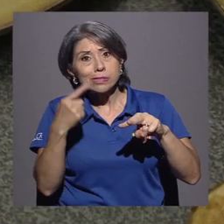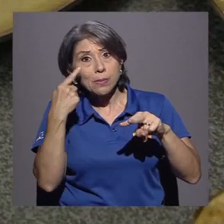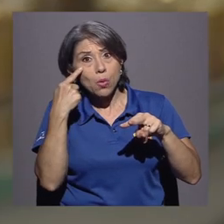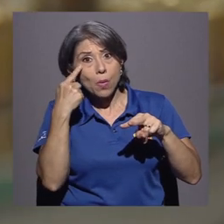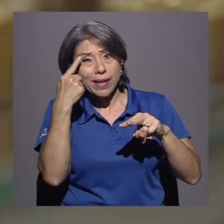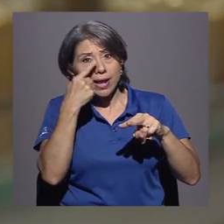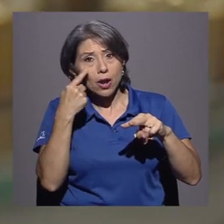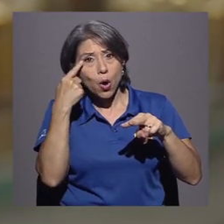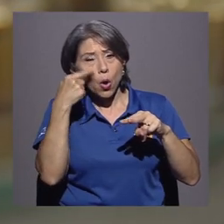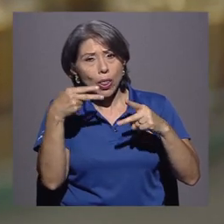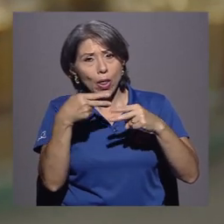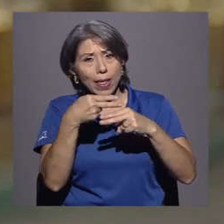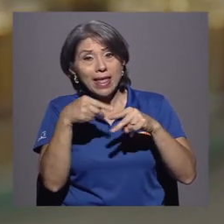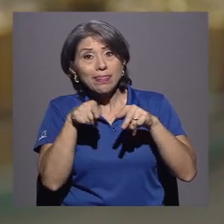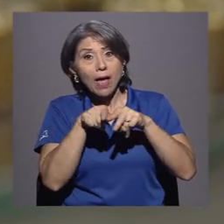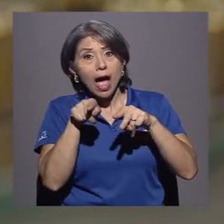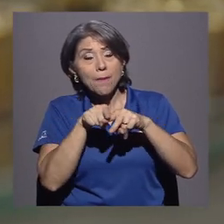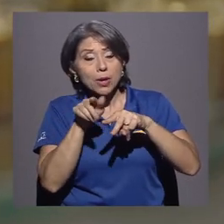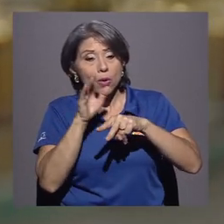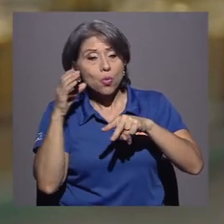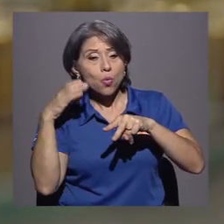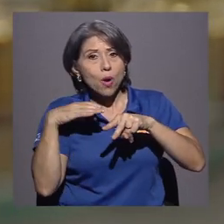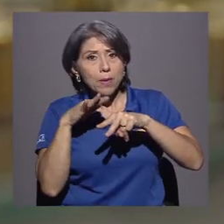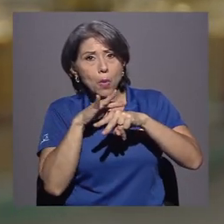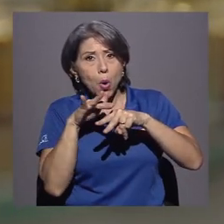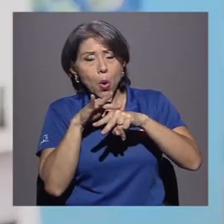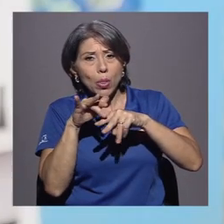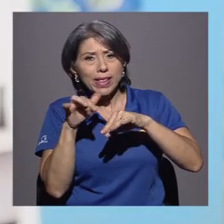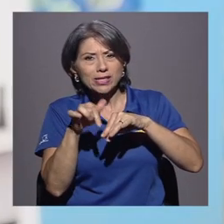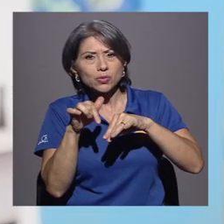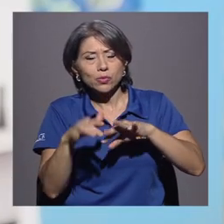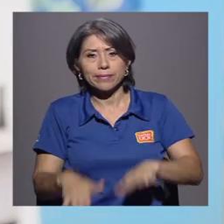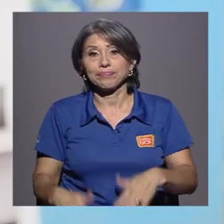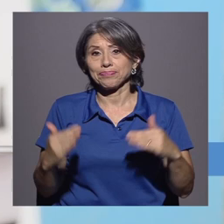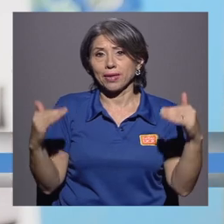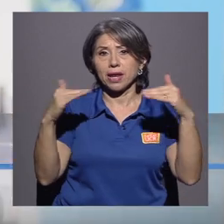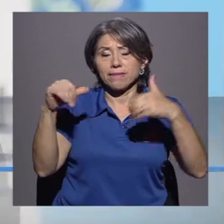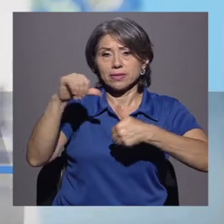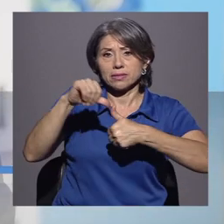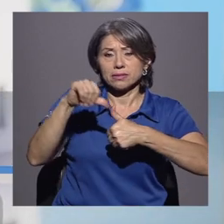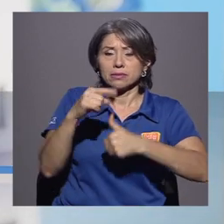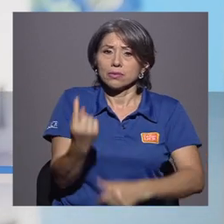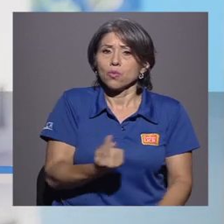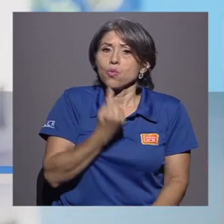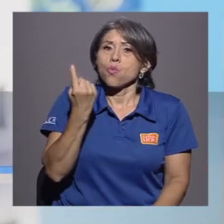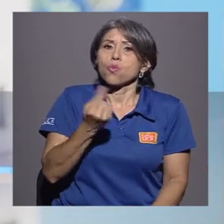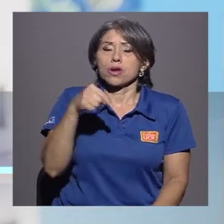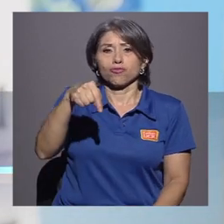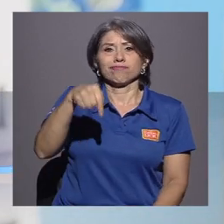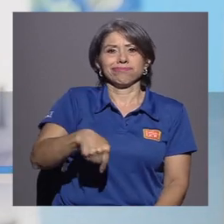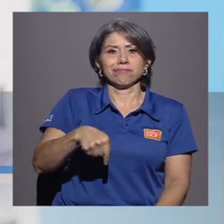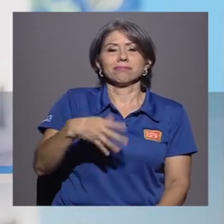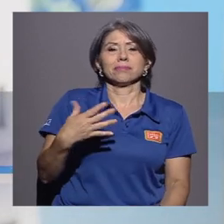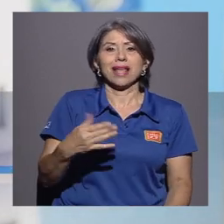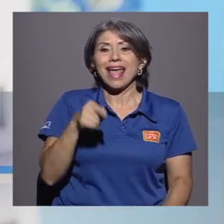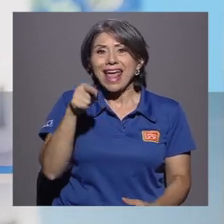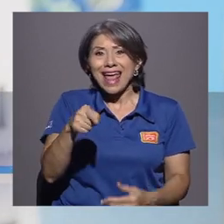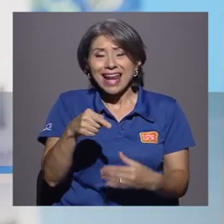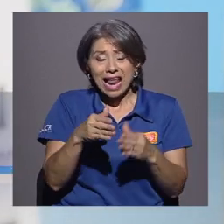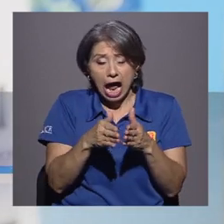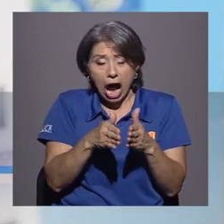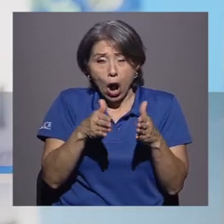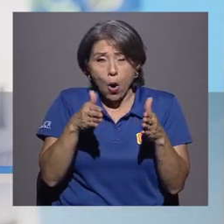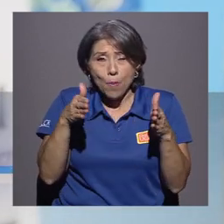ojo del insecto y la textura de su cuerpo. A nivel de Centroamérica es el único a nivel de este microscopio. Él aumenta